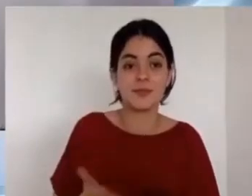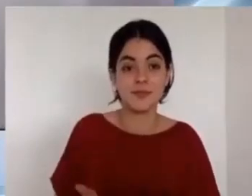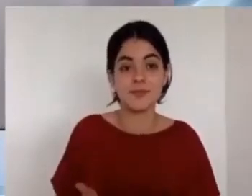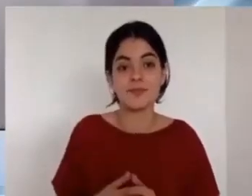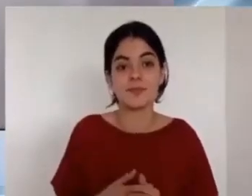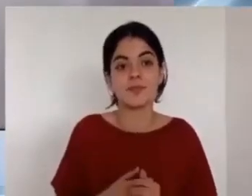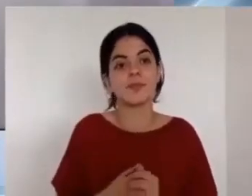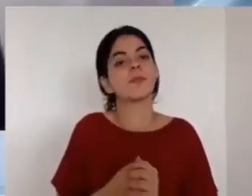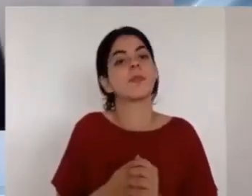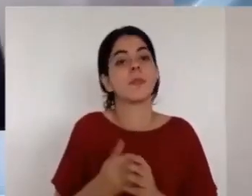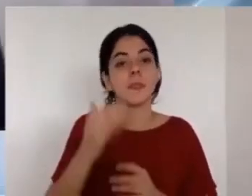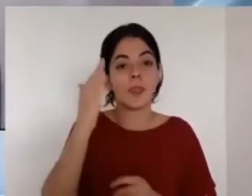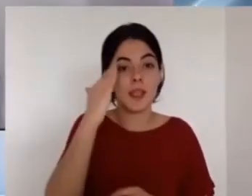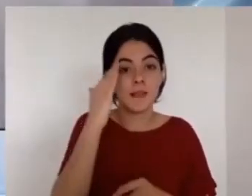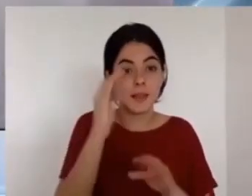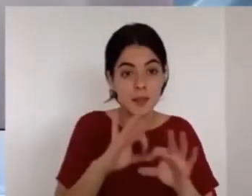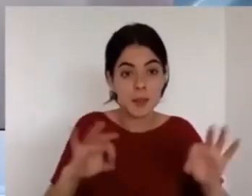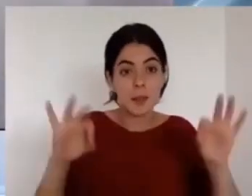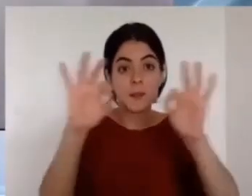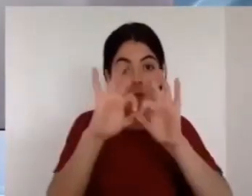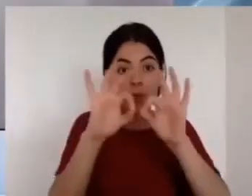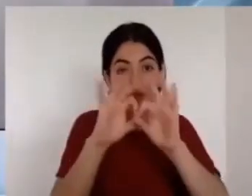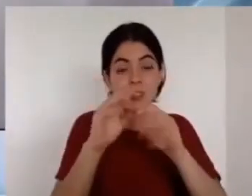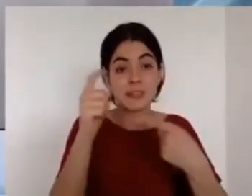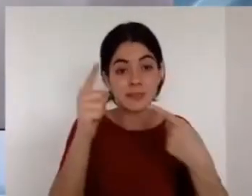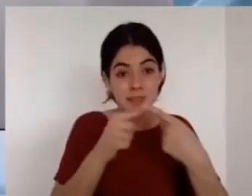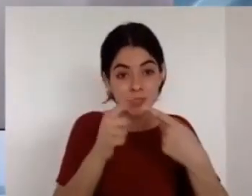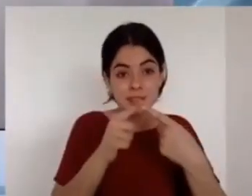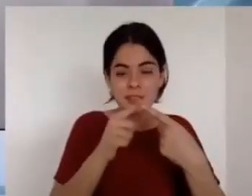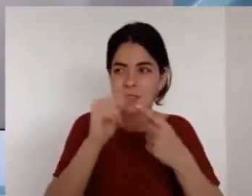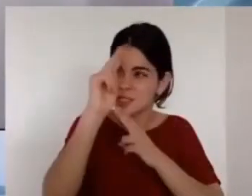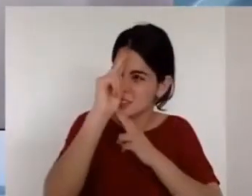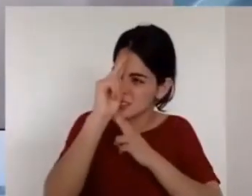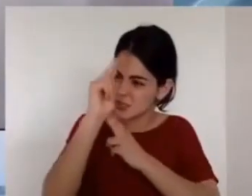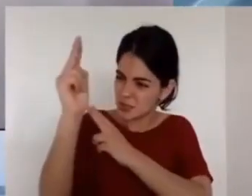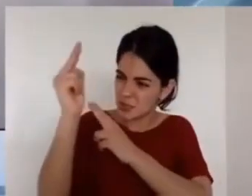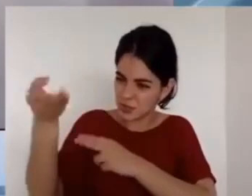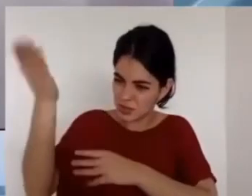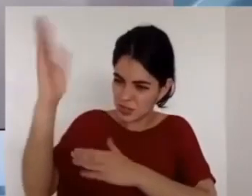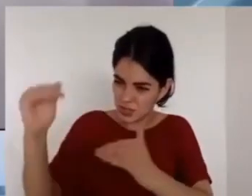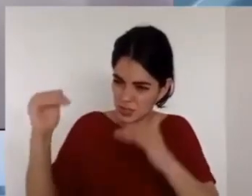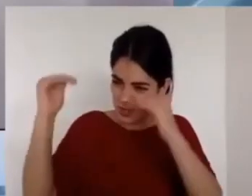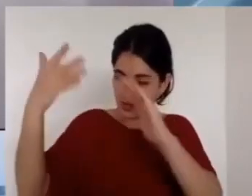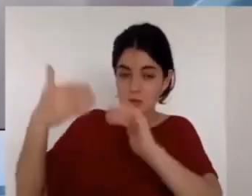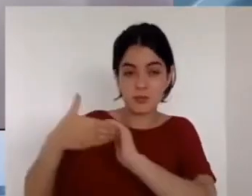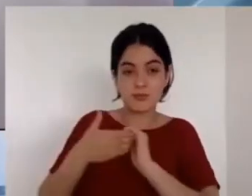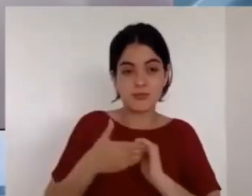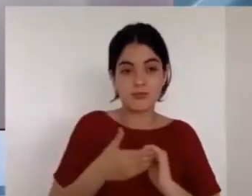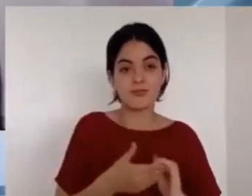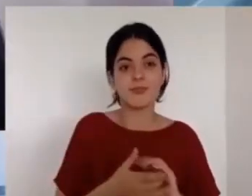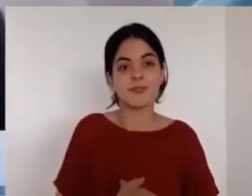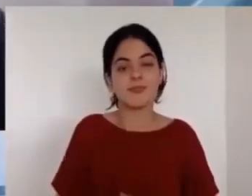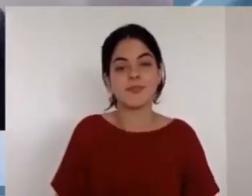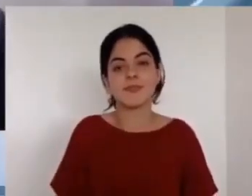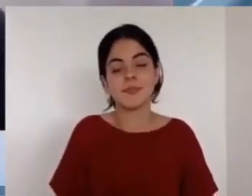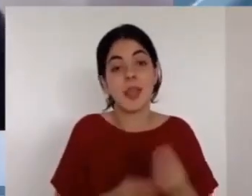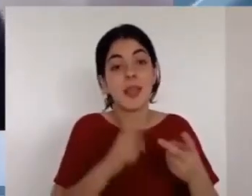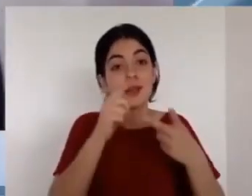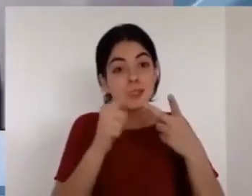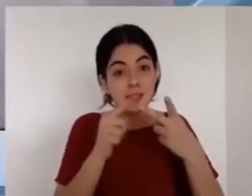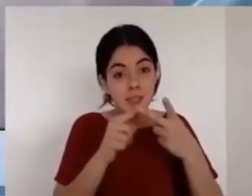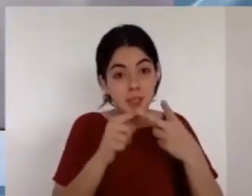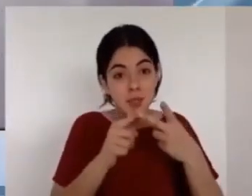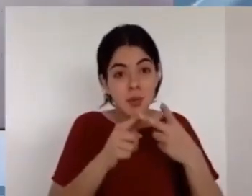más que circunstancias o eventos que nos muevan a orar lo que el señor